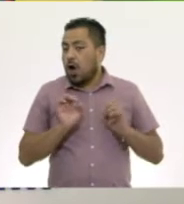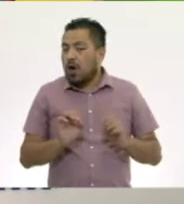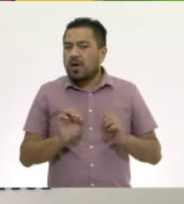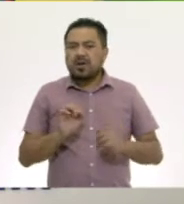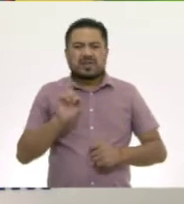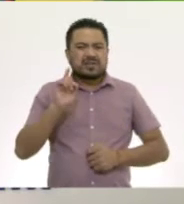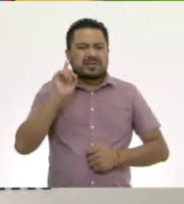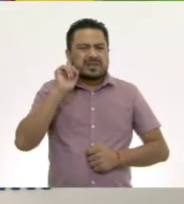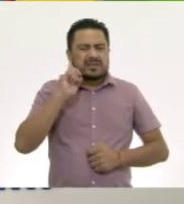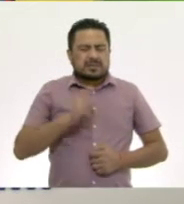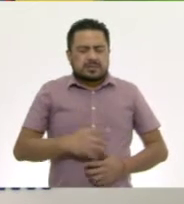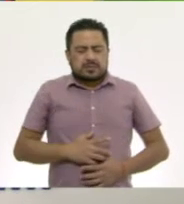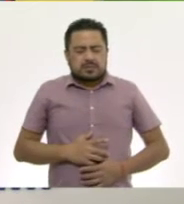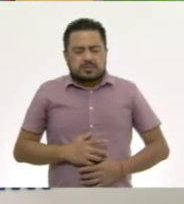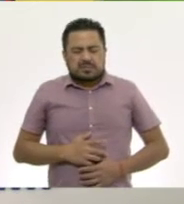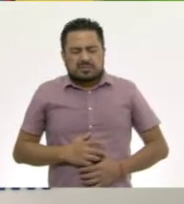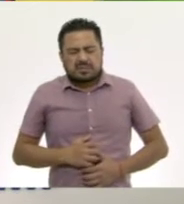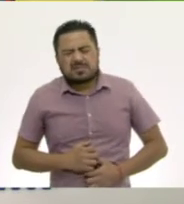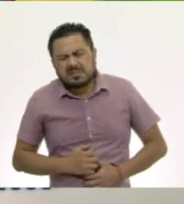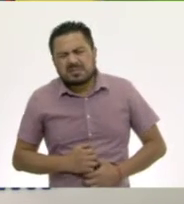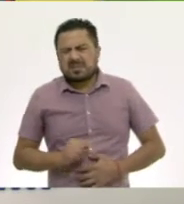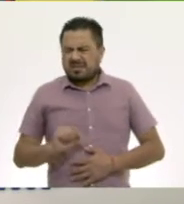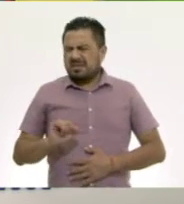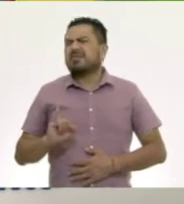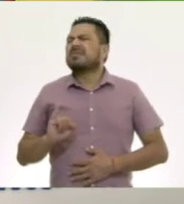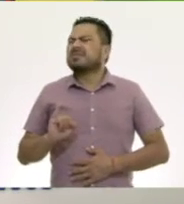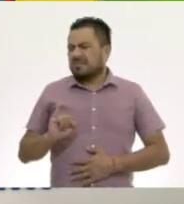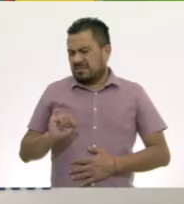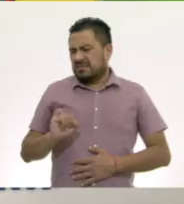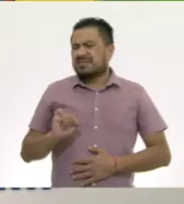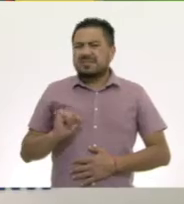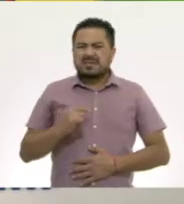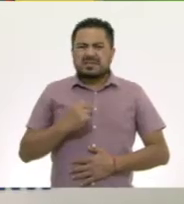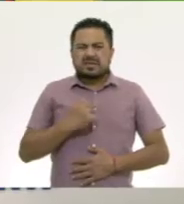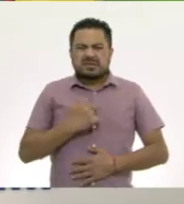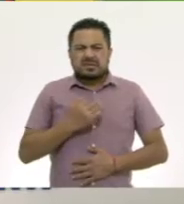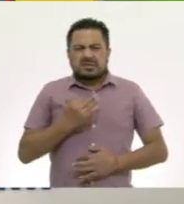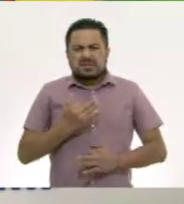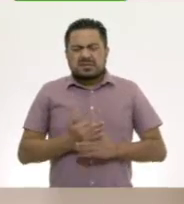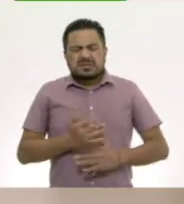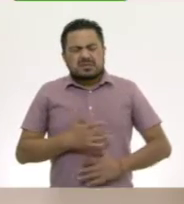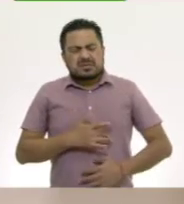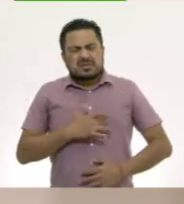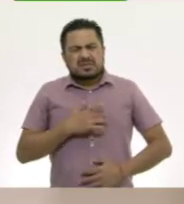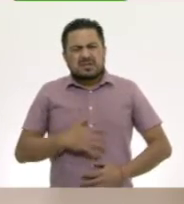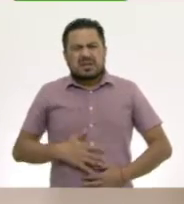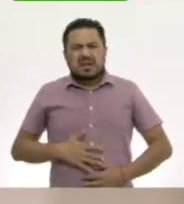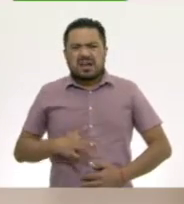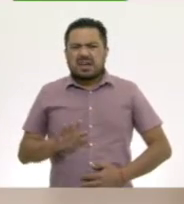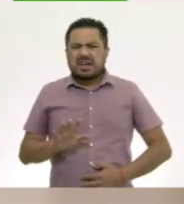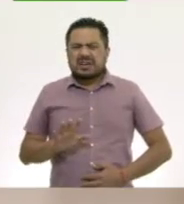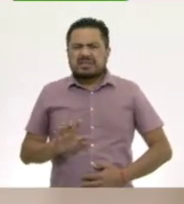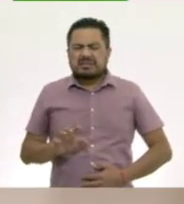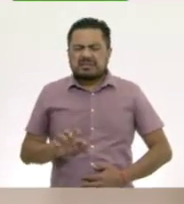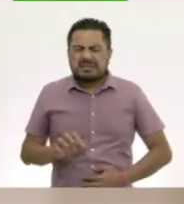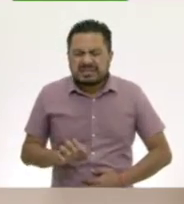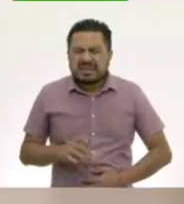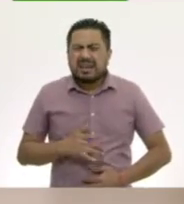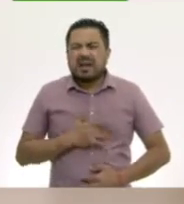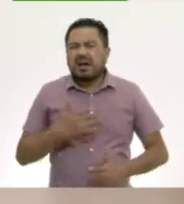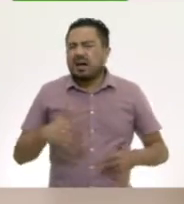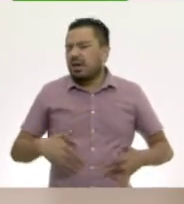crujir de un estómago. ¡Ay, sí! A mí me está crujiendo en este momento porque tengo